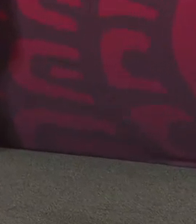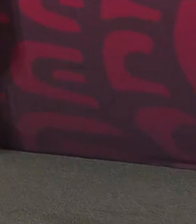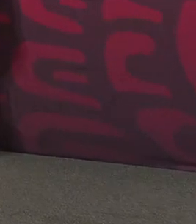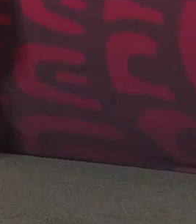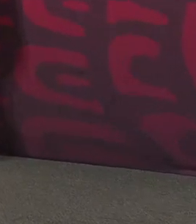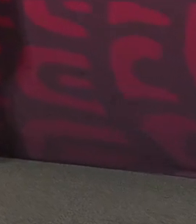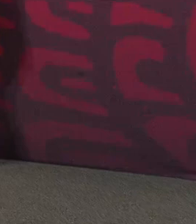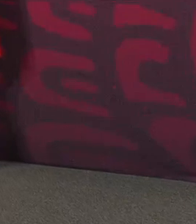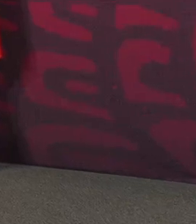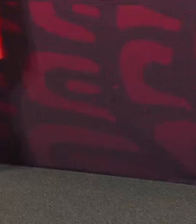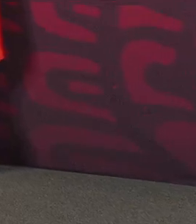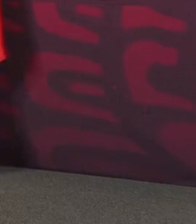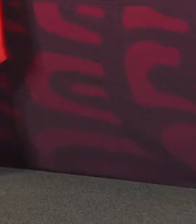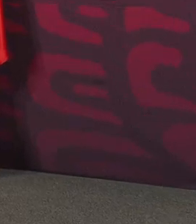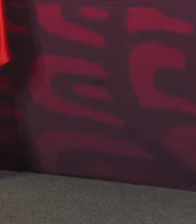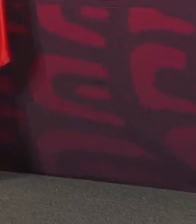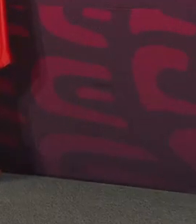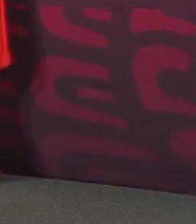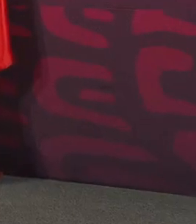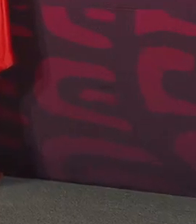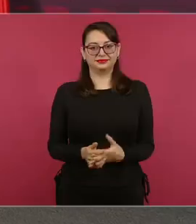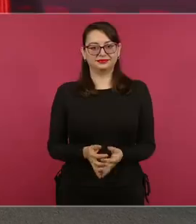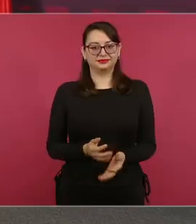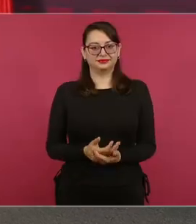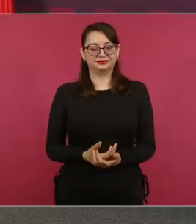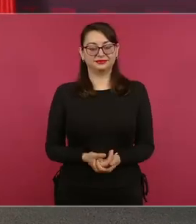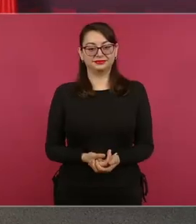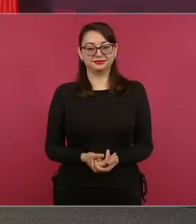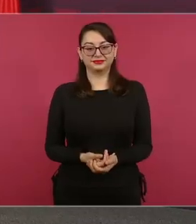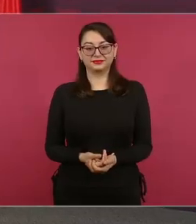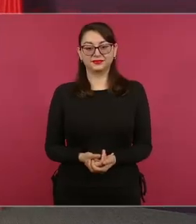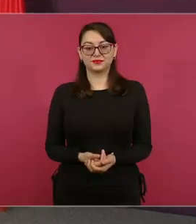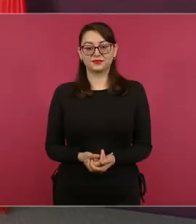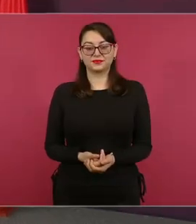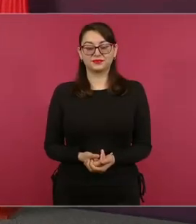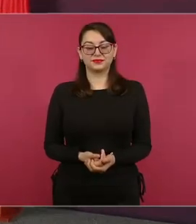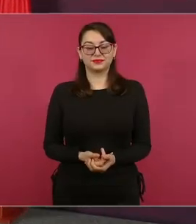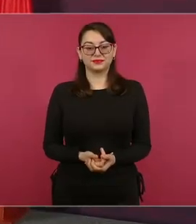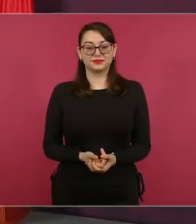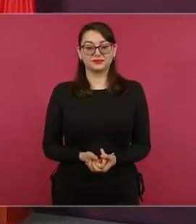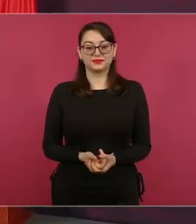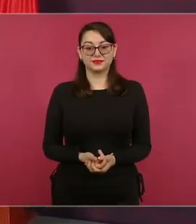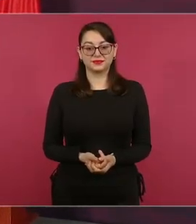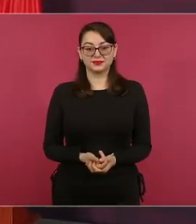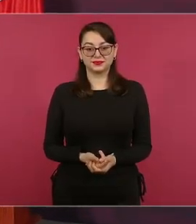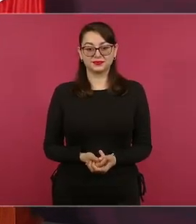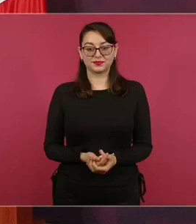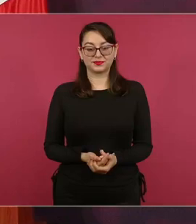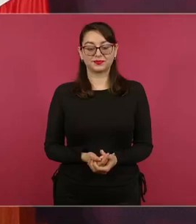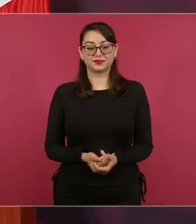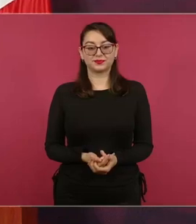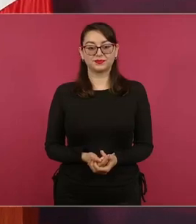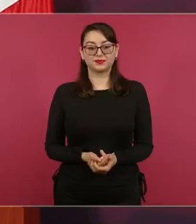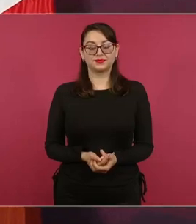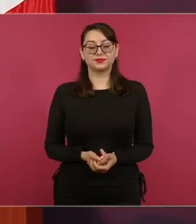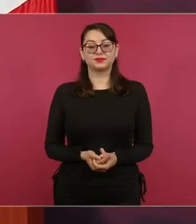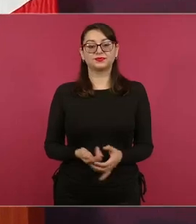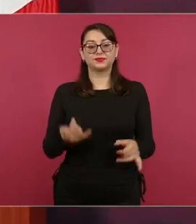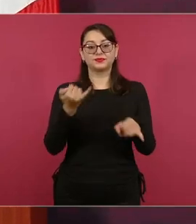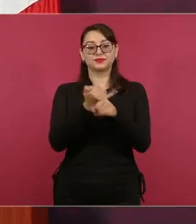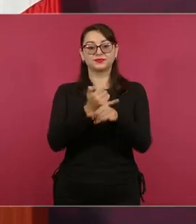hoy correspondía informar sobre seguridad,